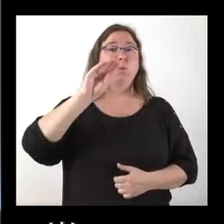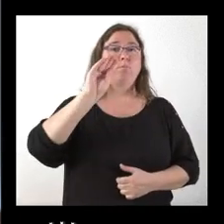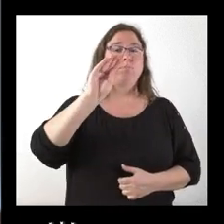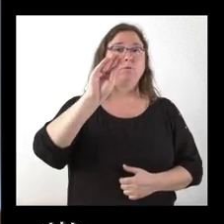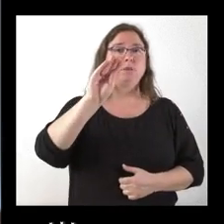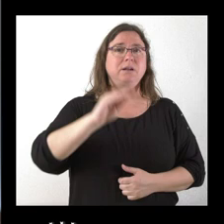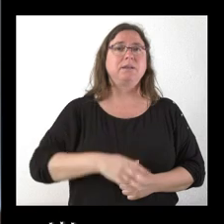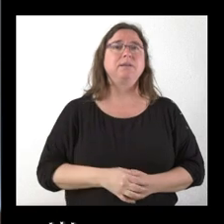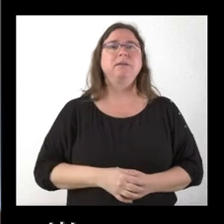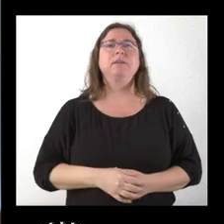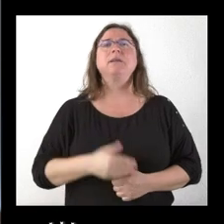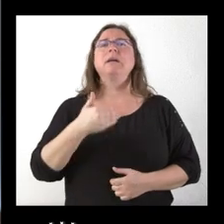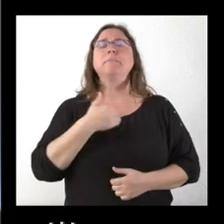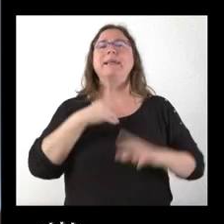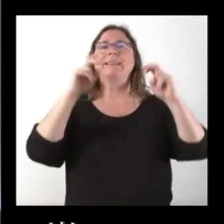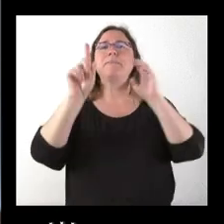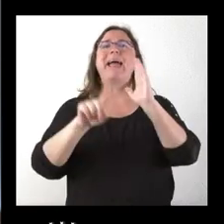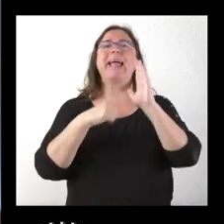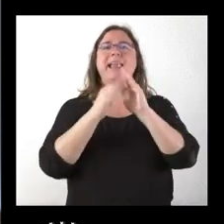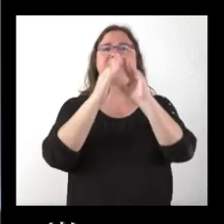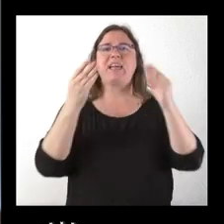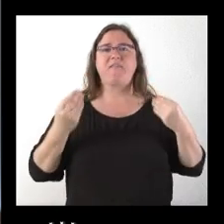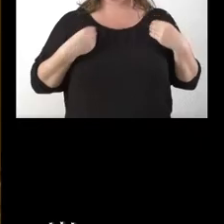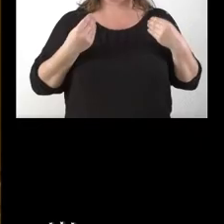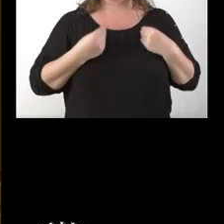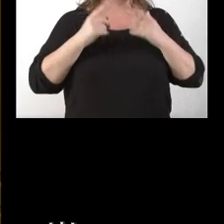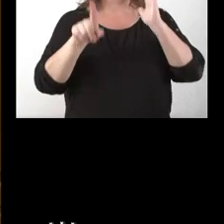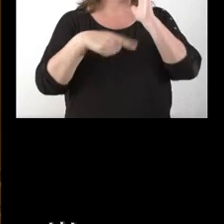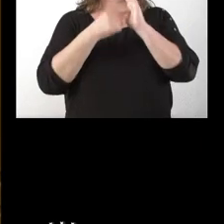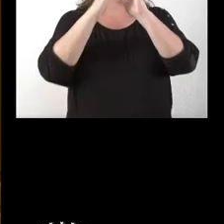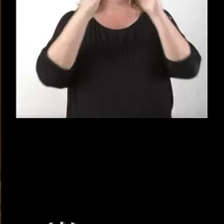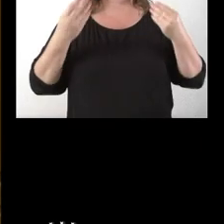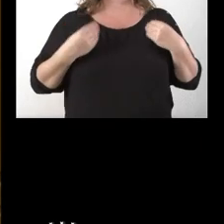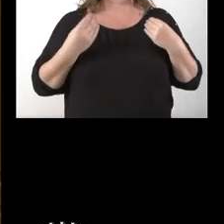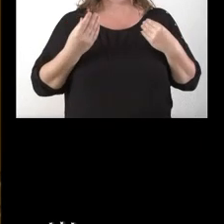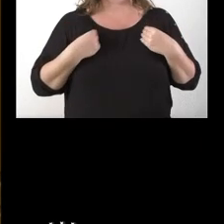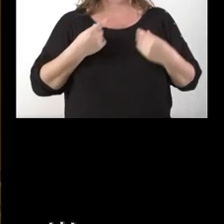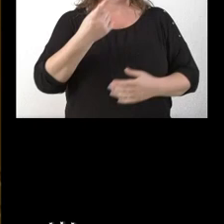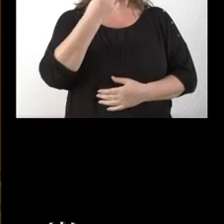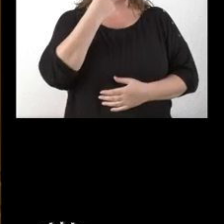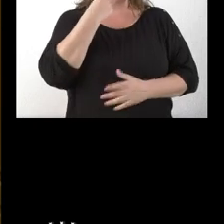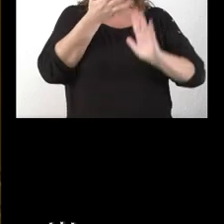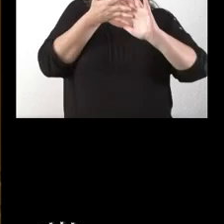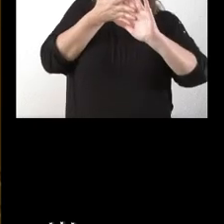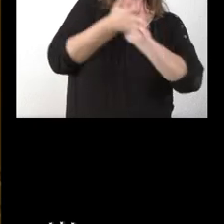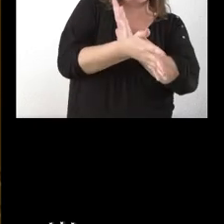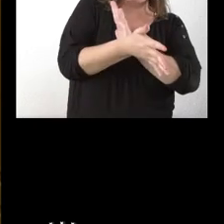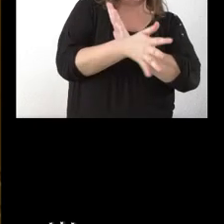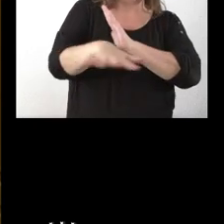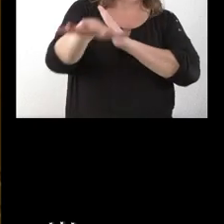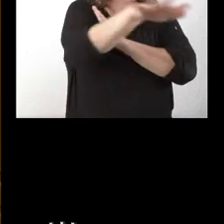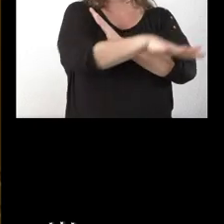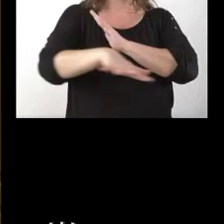discute la ley de vivienda. En esa ley de vivienda se contempla las definiciones de zonas tensionadas.